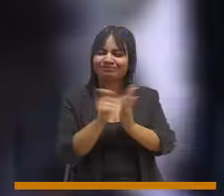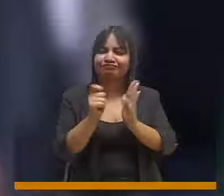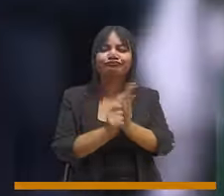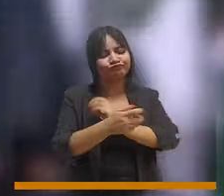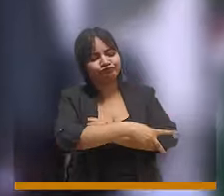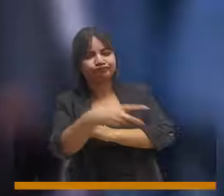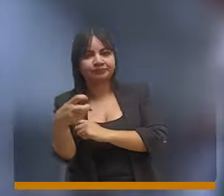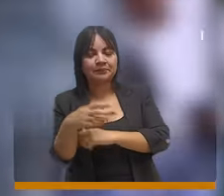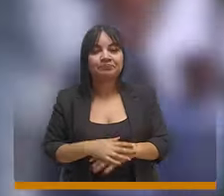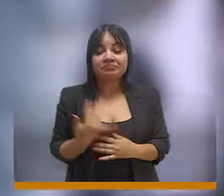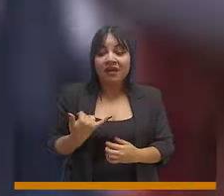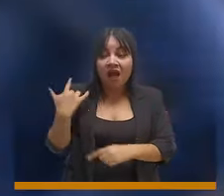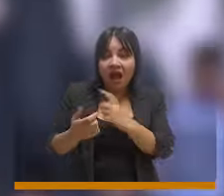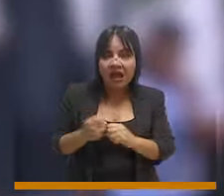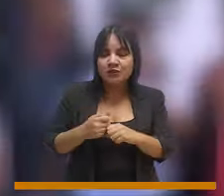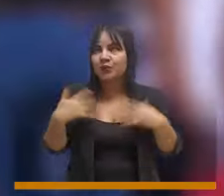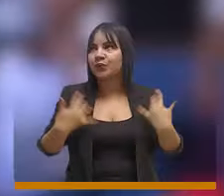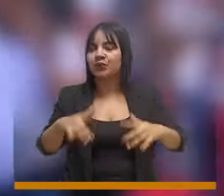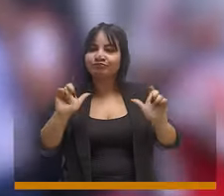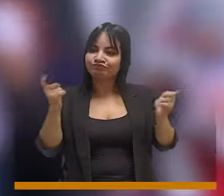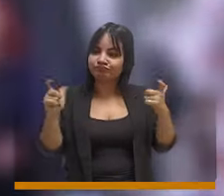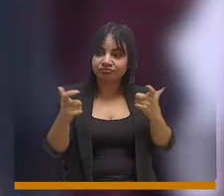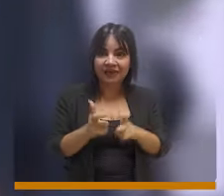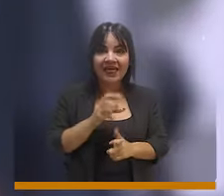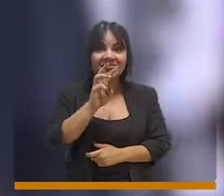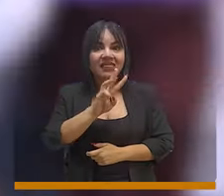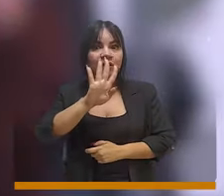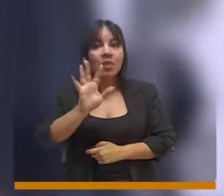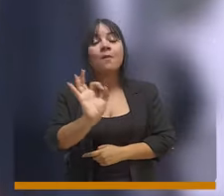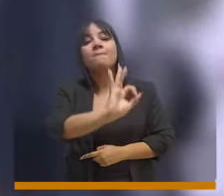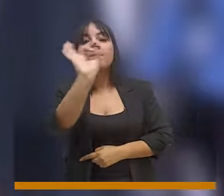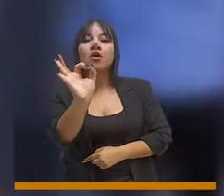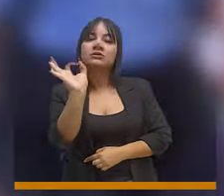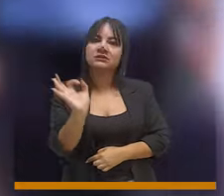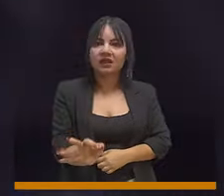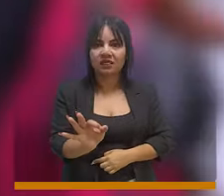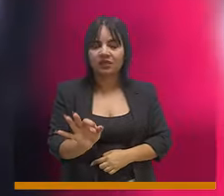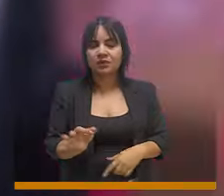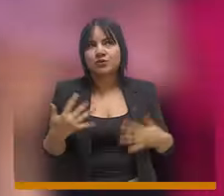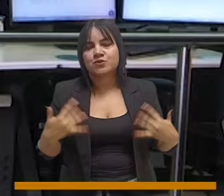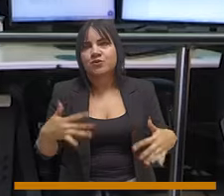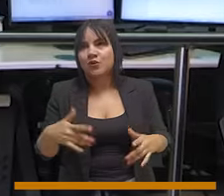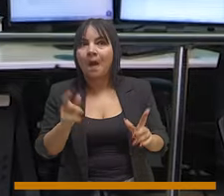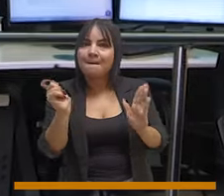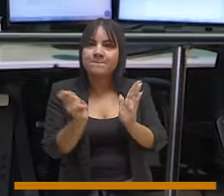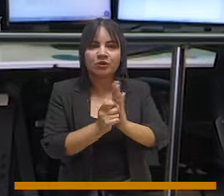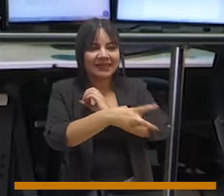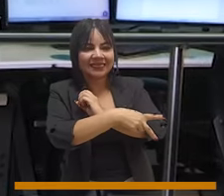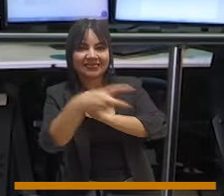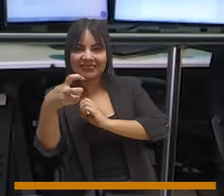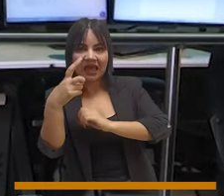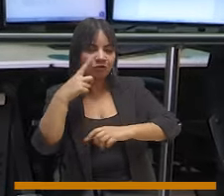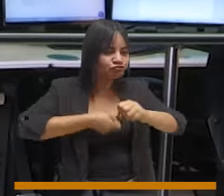efectivamente. Durante este año Medellín ha logrado una reducción ya del 34% en los delitos particulares